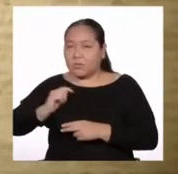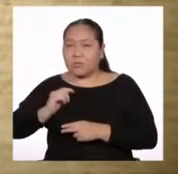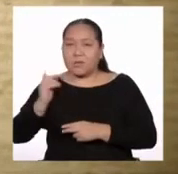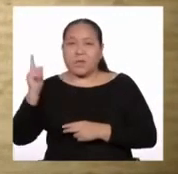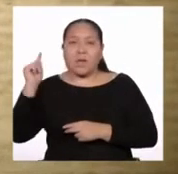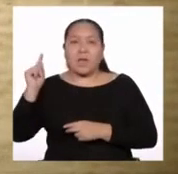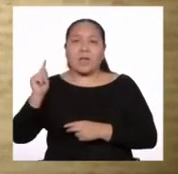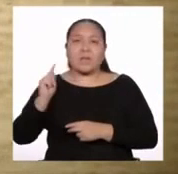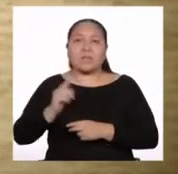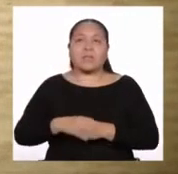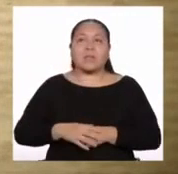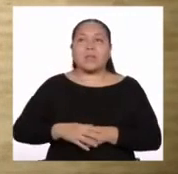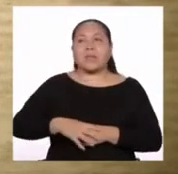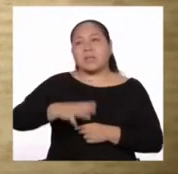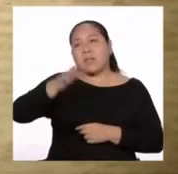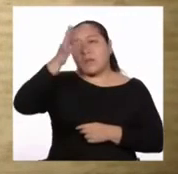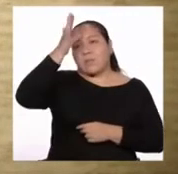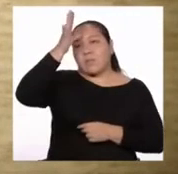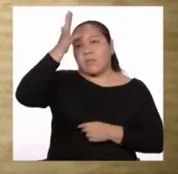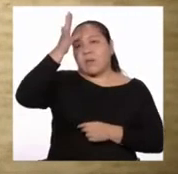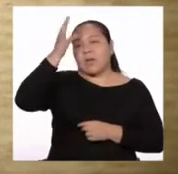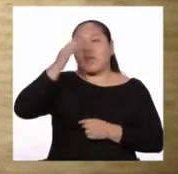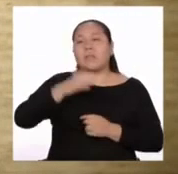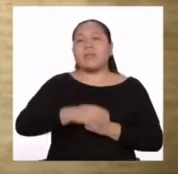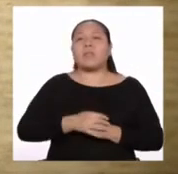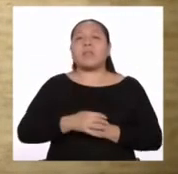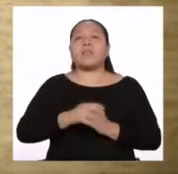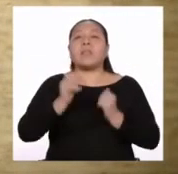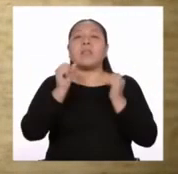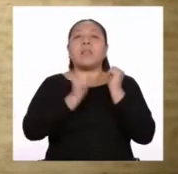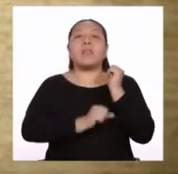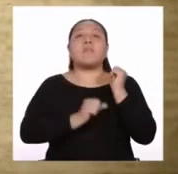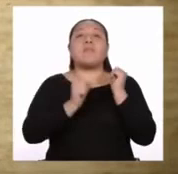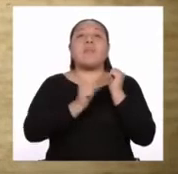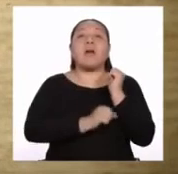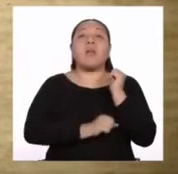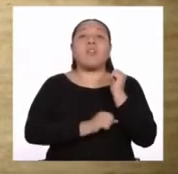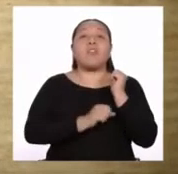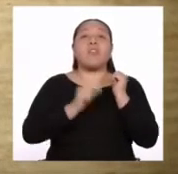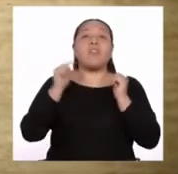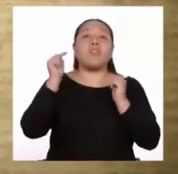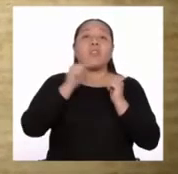es el padre del hermano del autor de esta crónica.